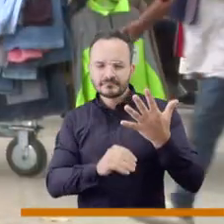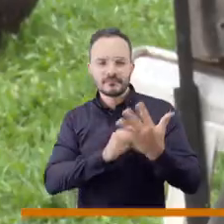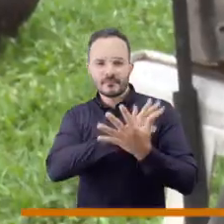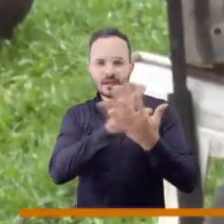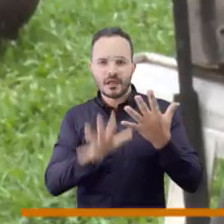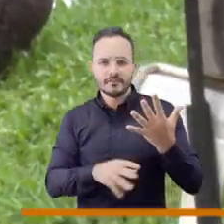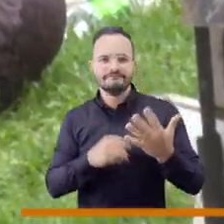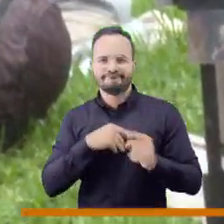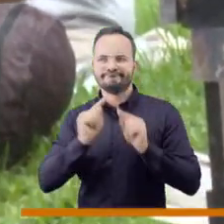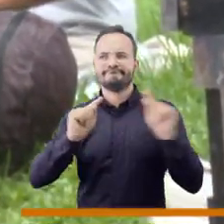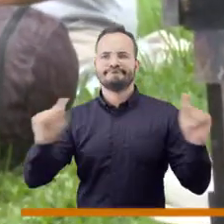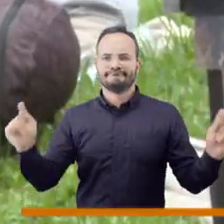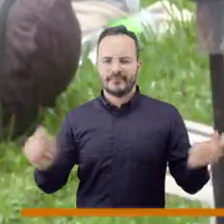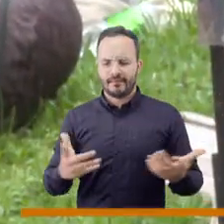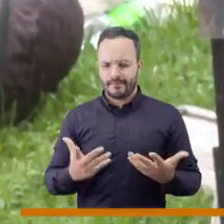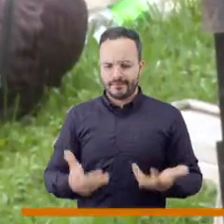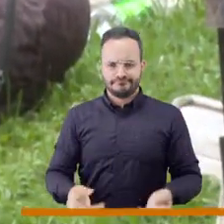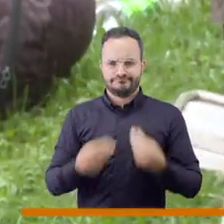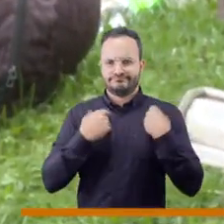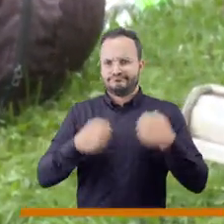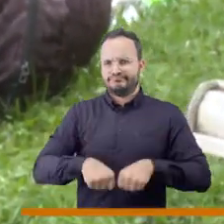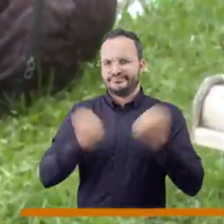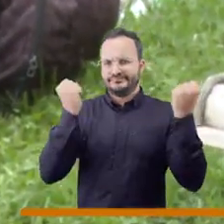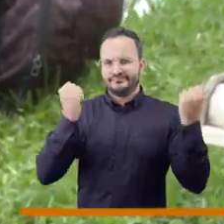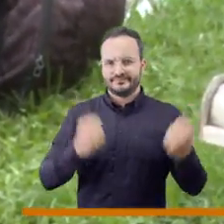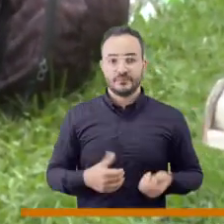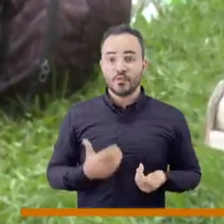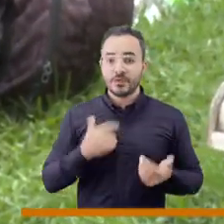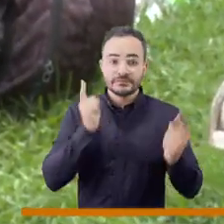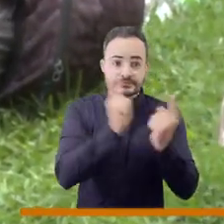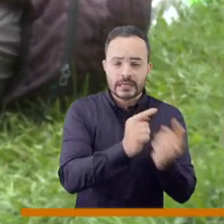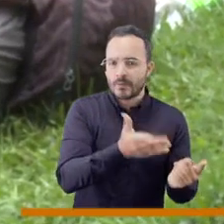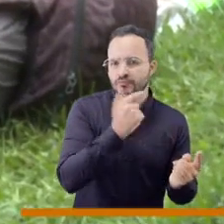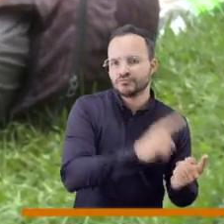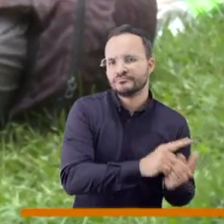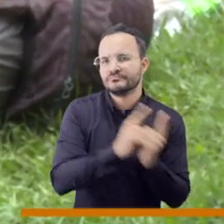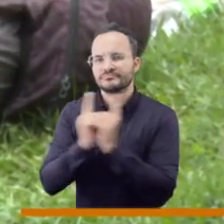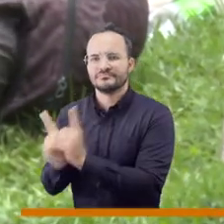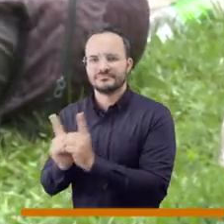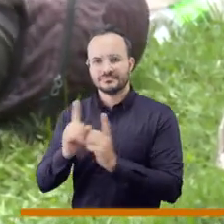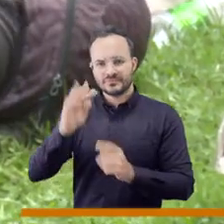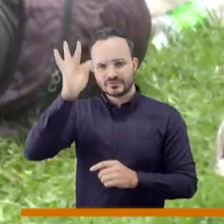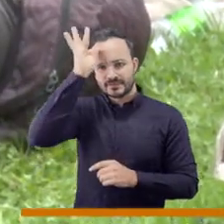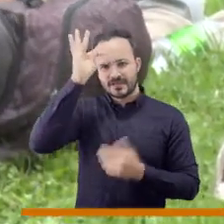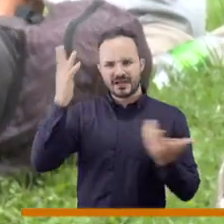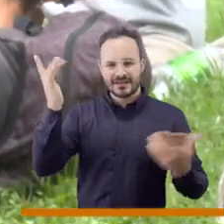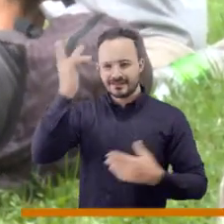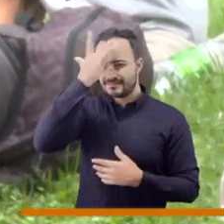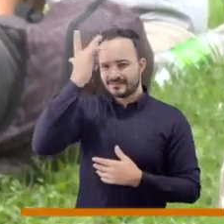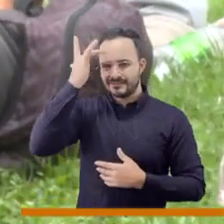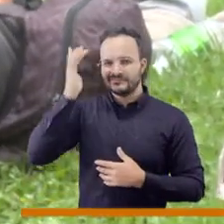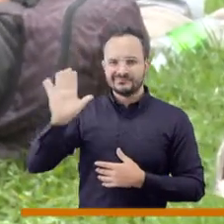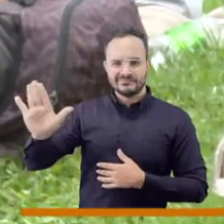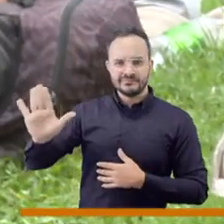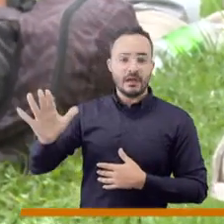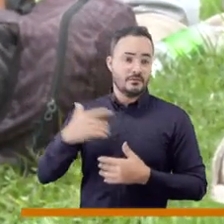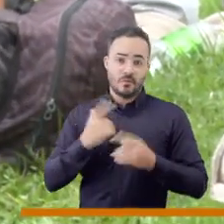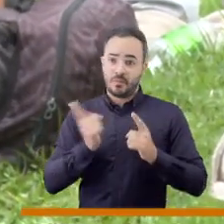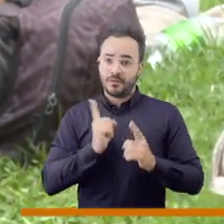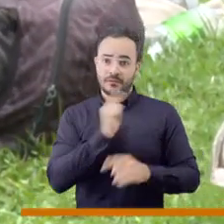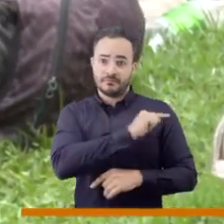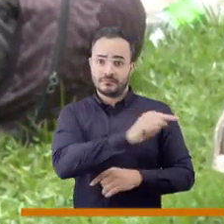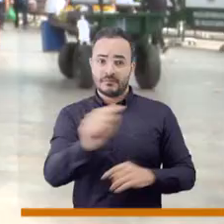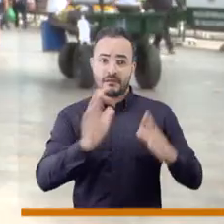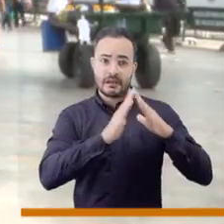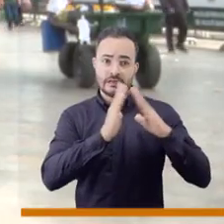fin. Y son niños que ya tienen mucho daño ahí. Entonces, nosotros los llevábamos al hospital mental, porque es un niño que